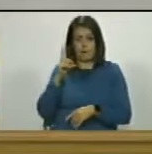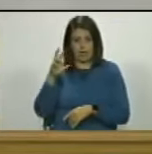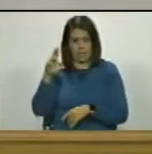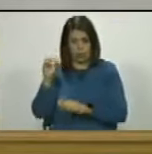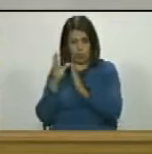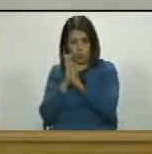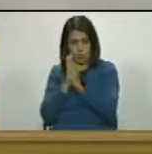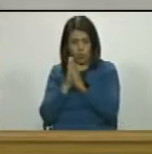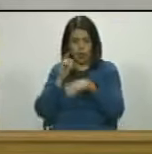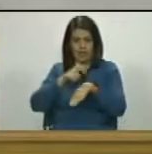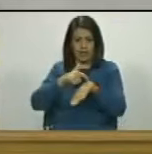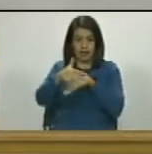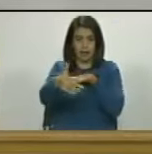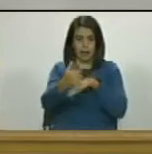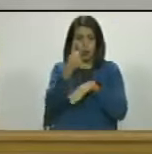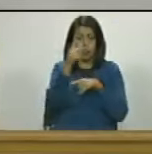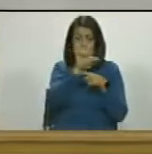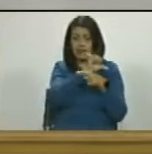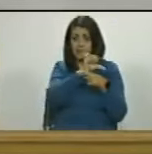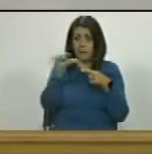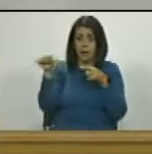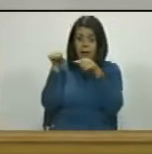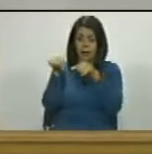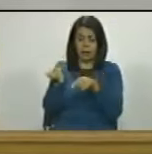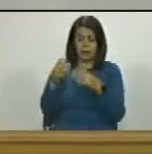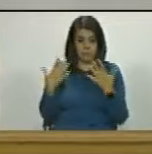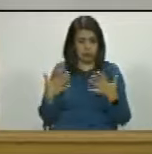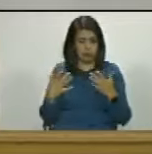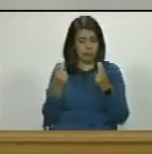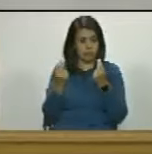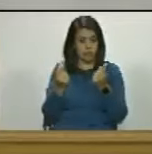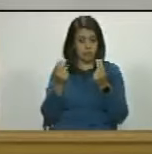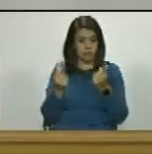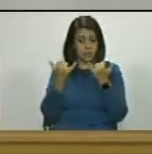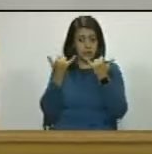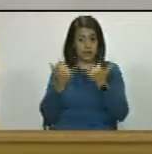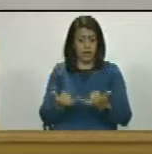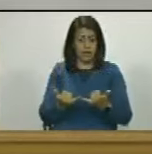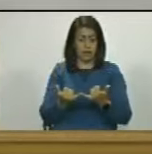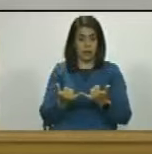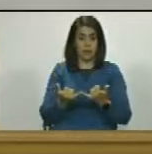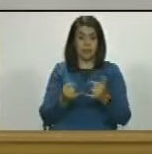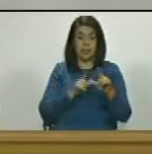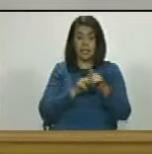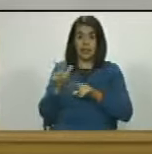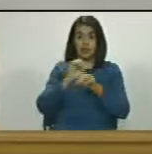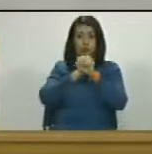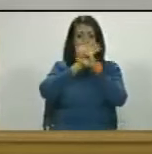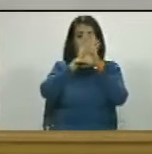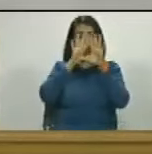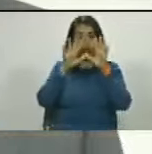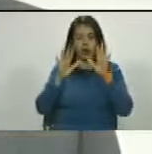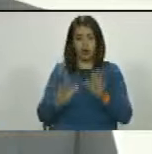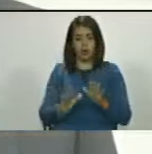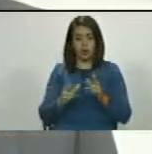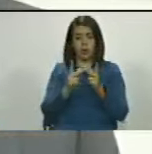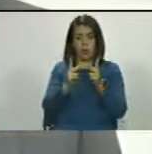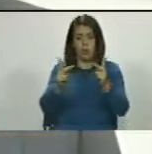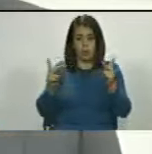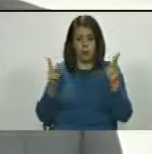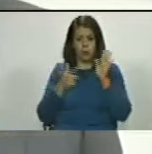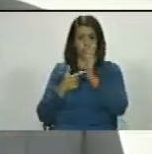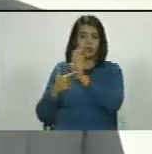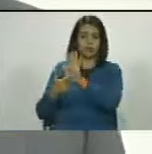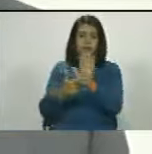en un lapso de no más de una semana los delitos ya están claramente establecidos y son públicos y